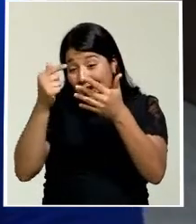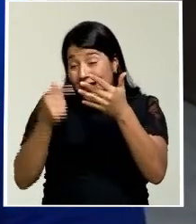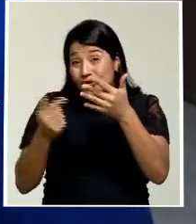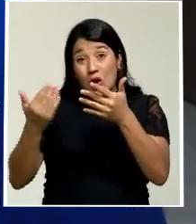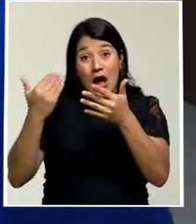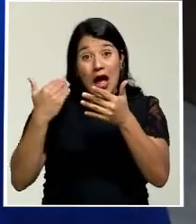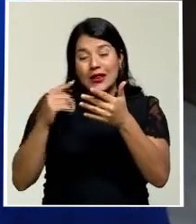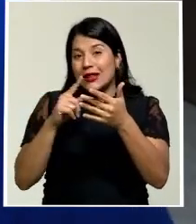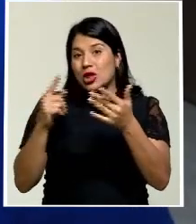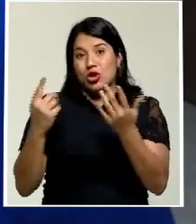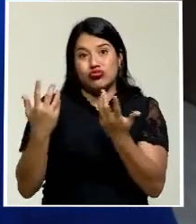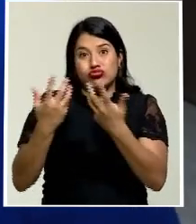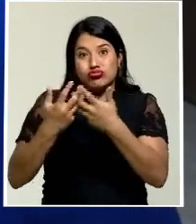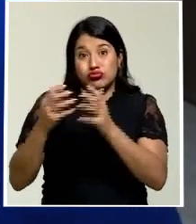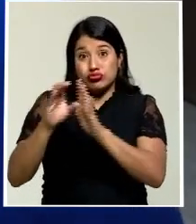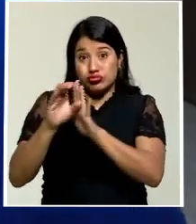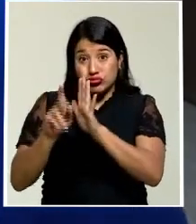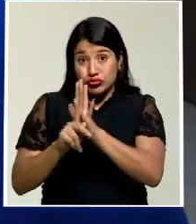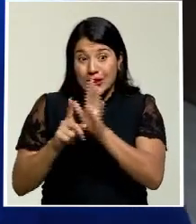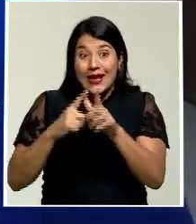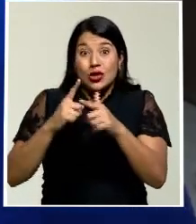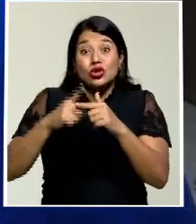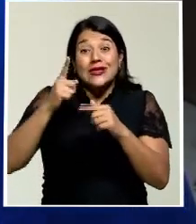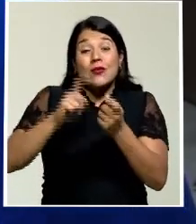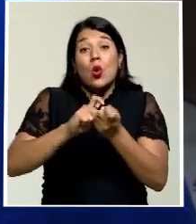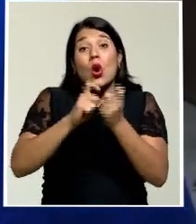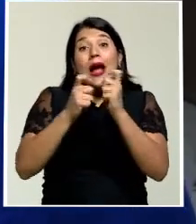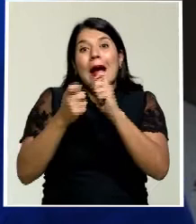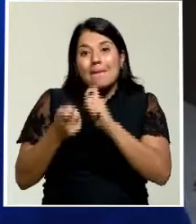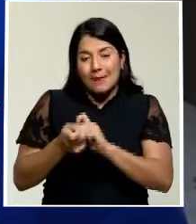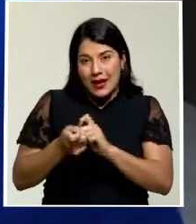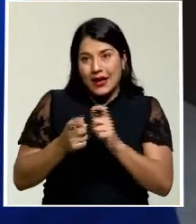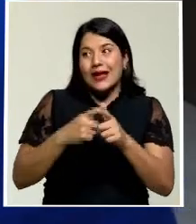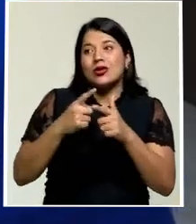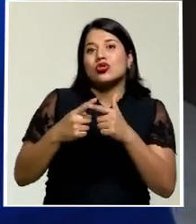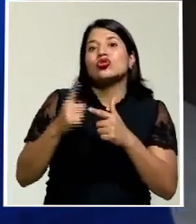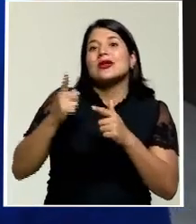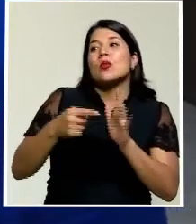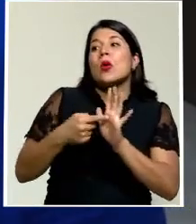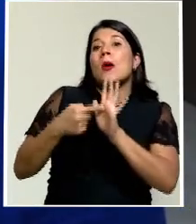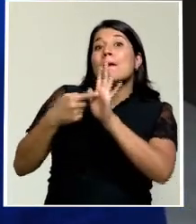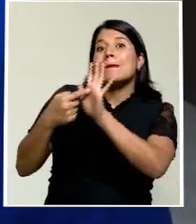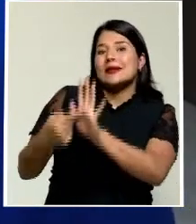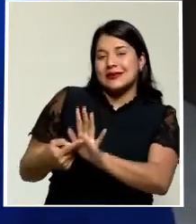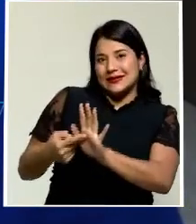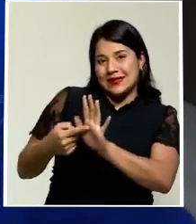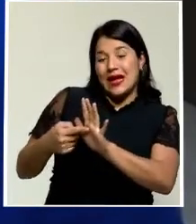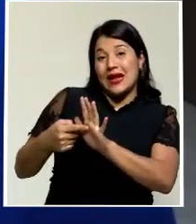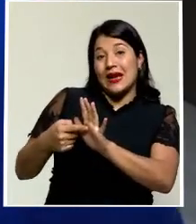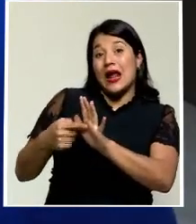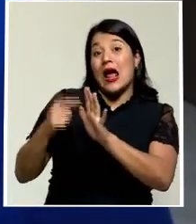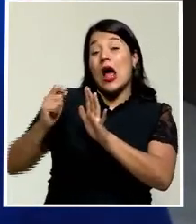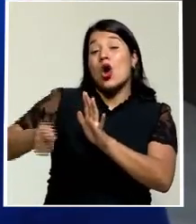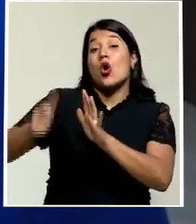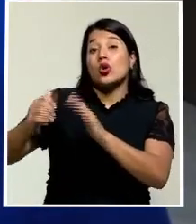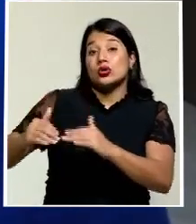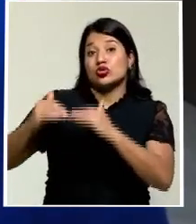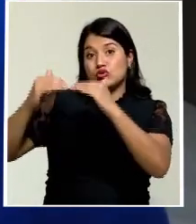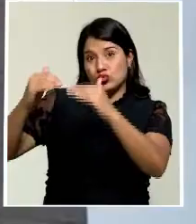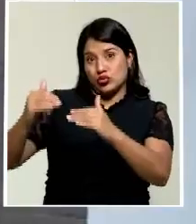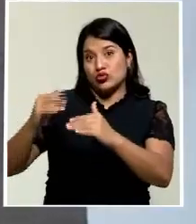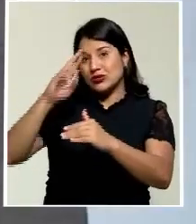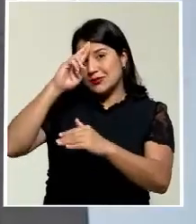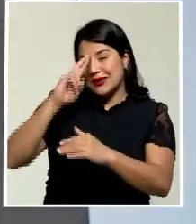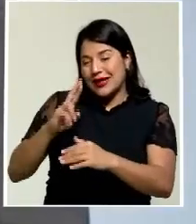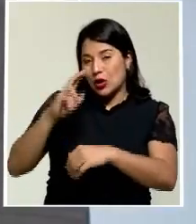que va a variar por consiguiente el mismo por parte de la Presidencia de la Asamblea Legislativa con los plazos que se establecen dentro del mismo reglamento.